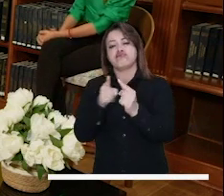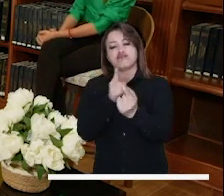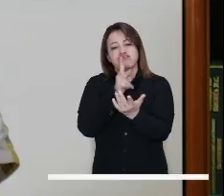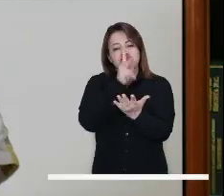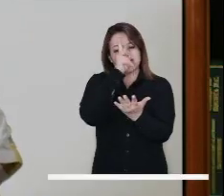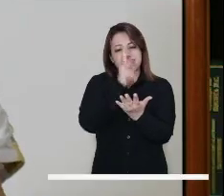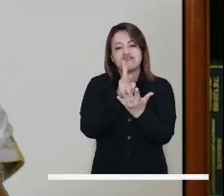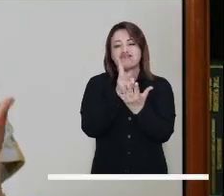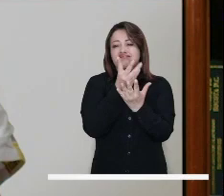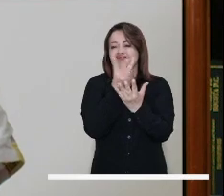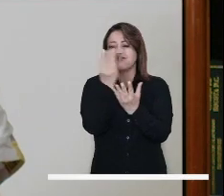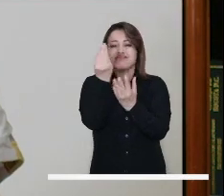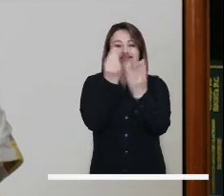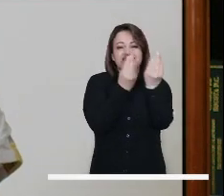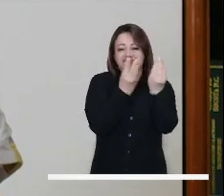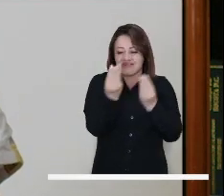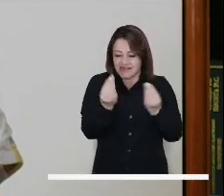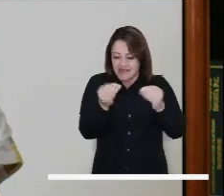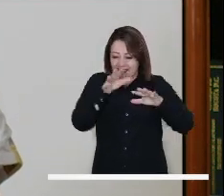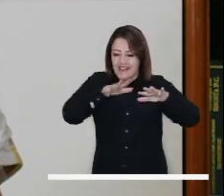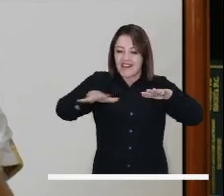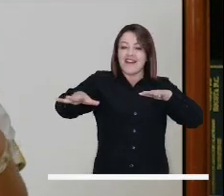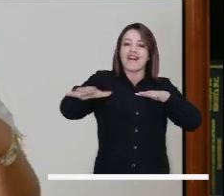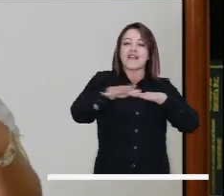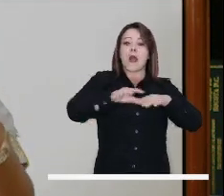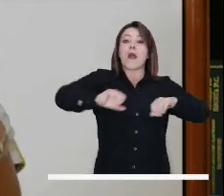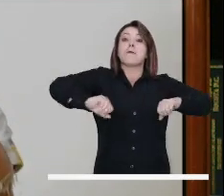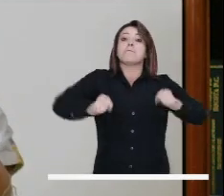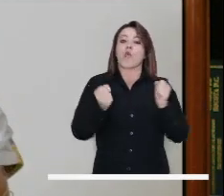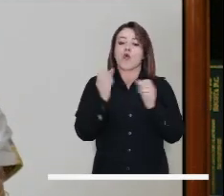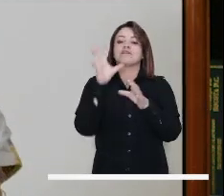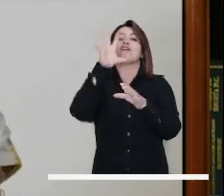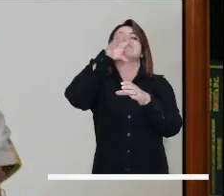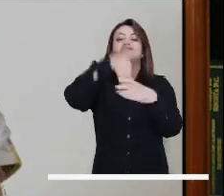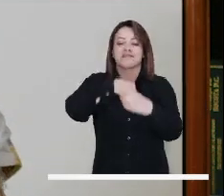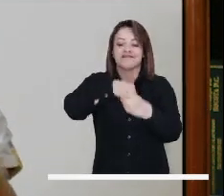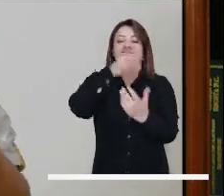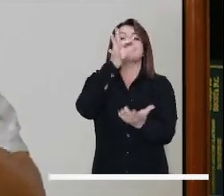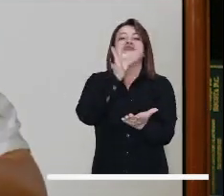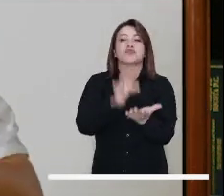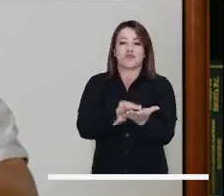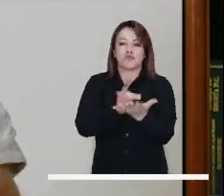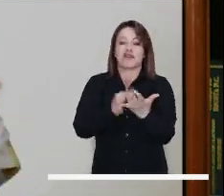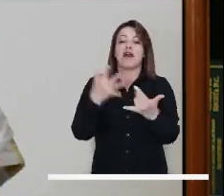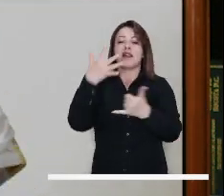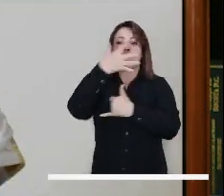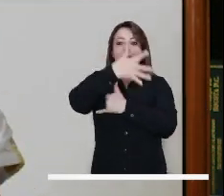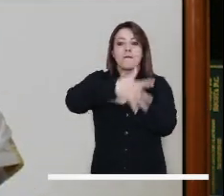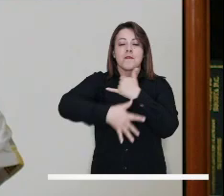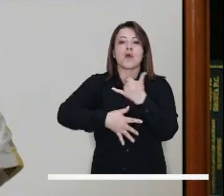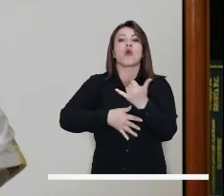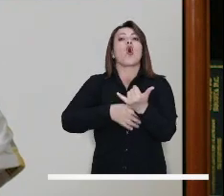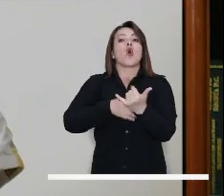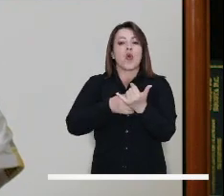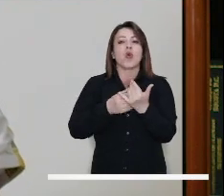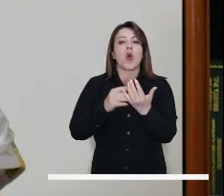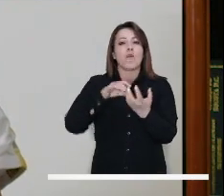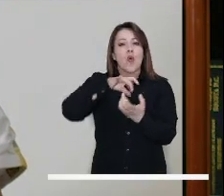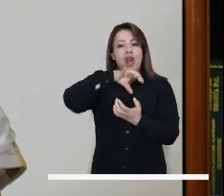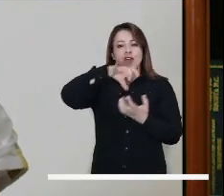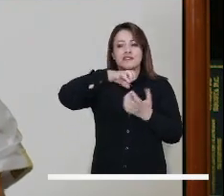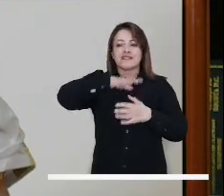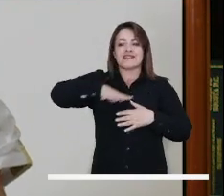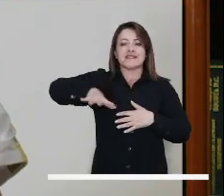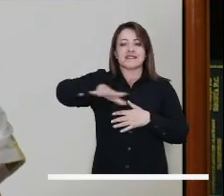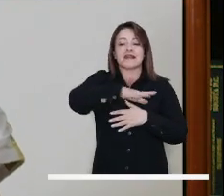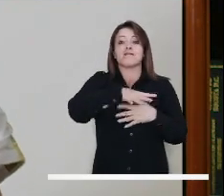y Bogotá, por supuesto, hace parte de la capital de un país mega biodiverso. Entonces,